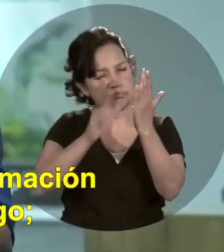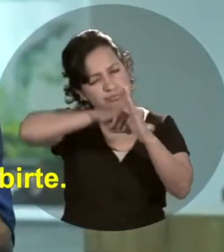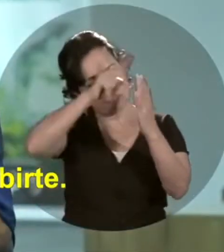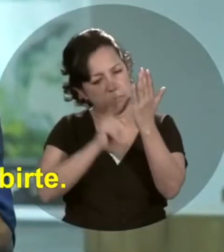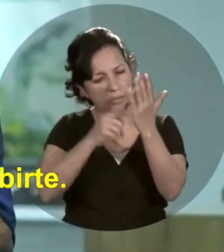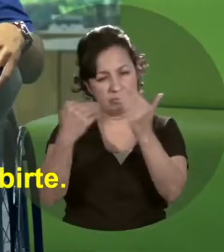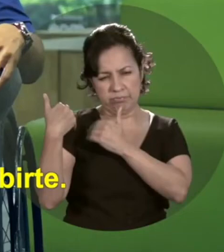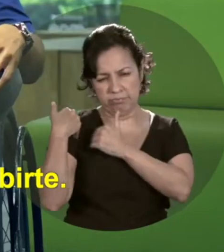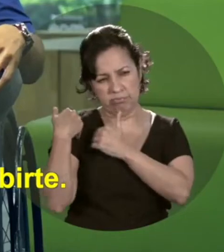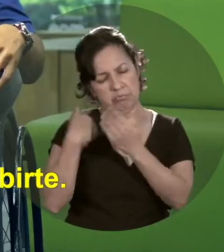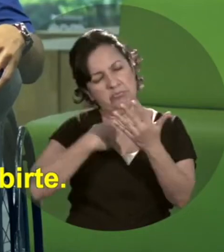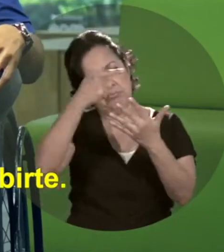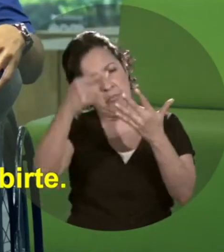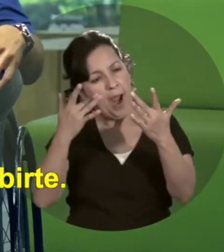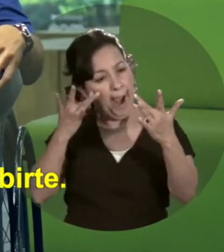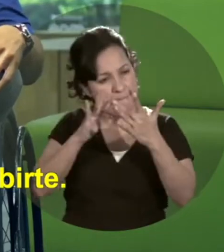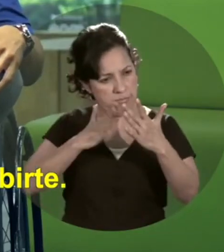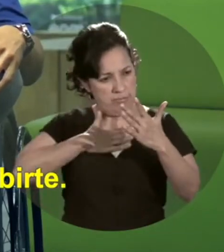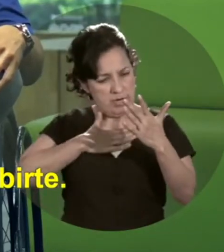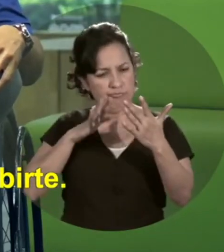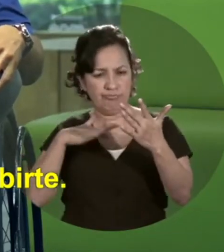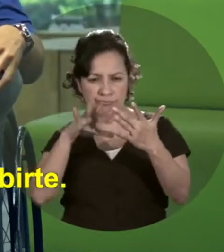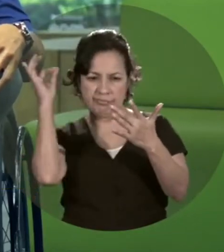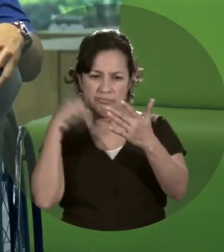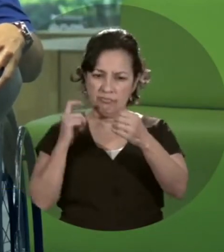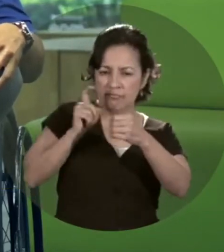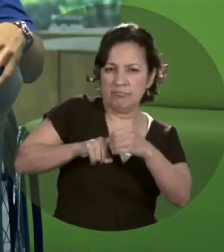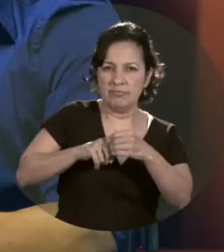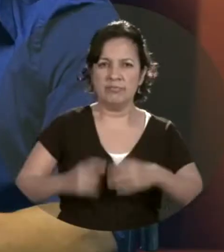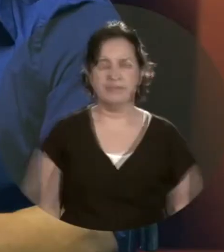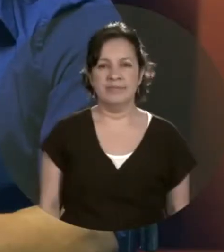con el perfil y cargo y elige la mejor opción para inscribir